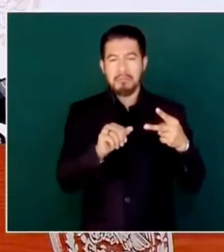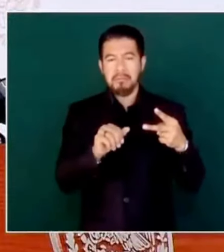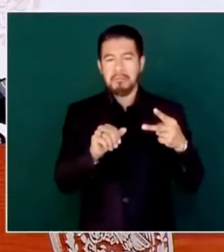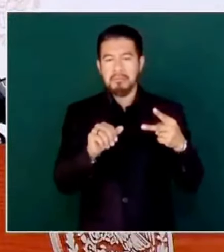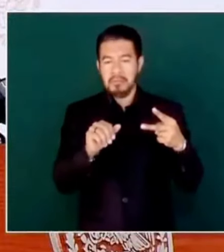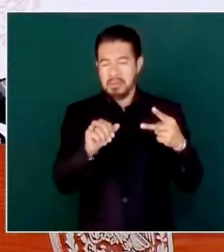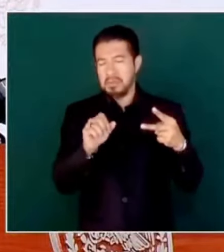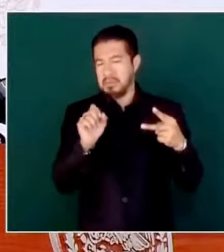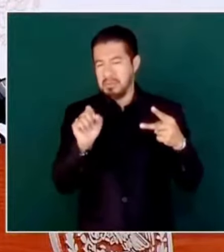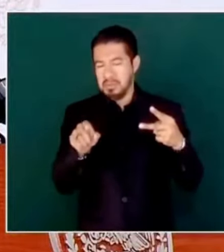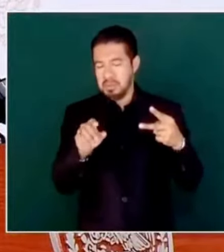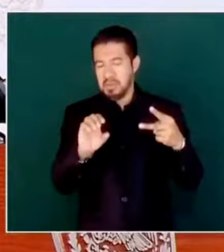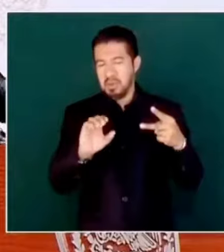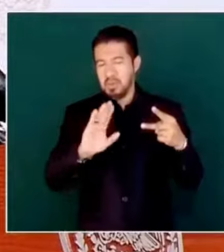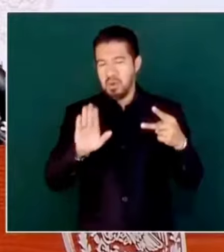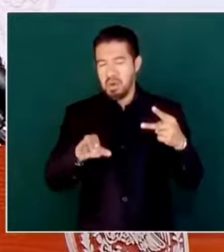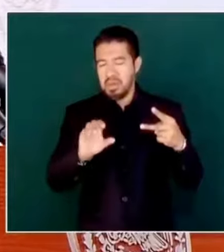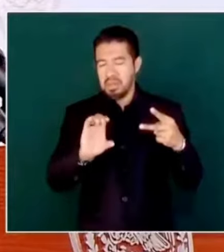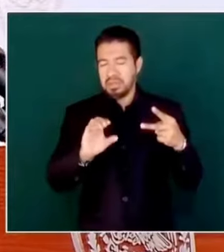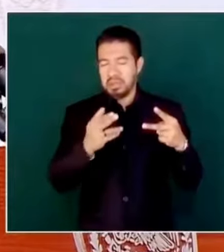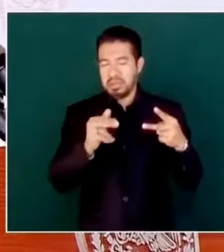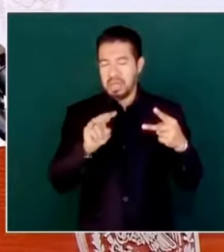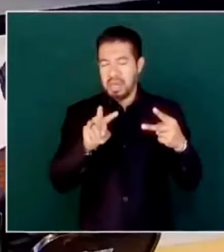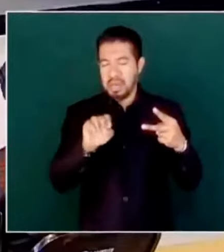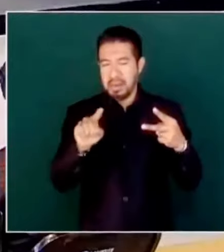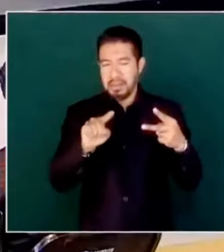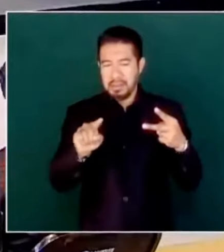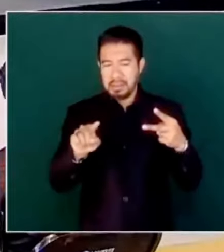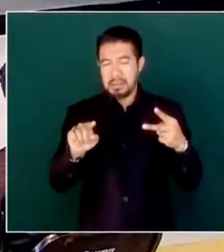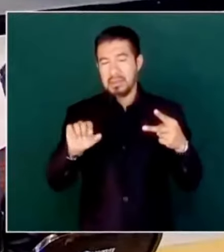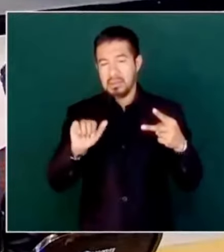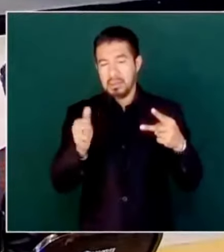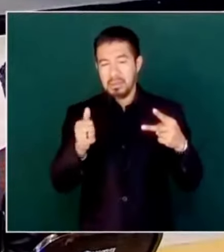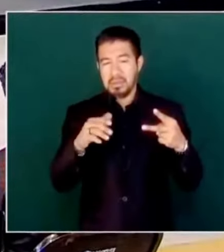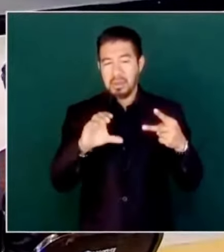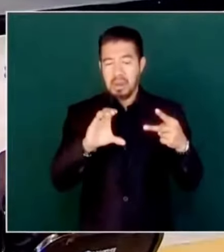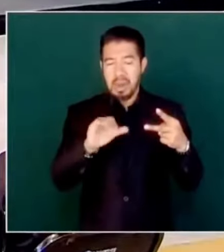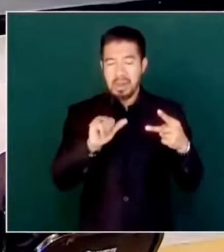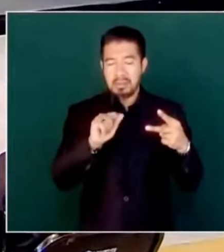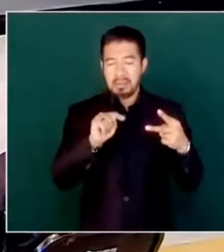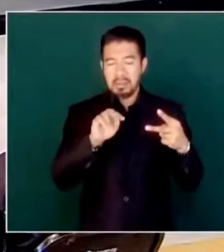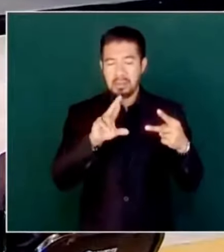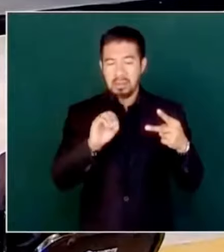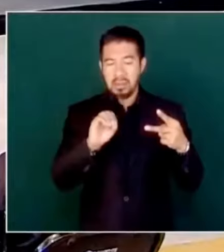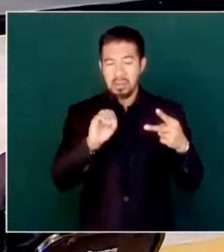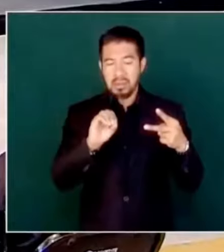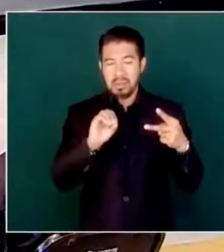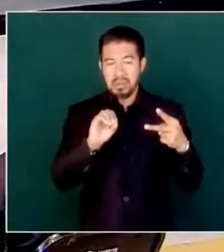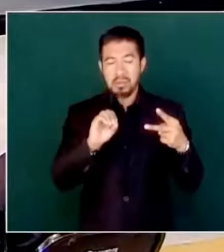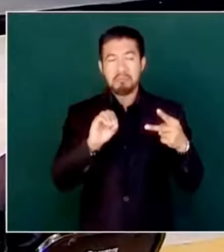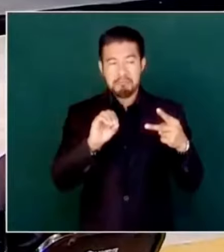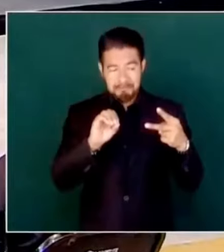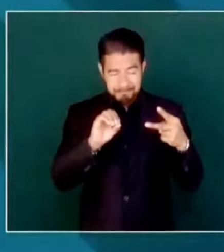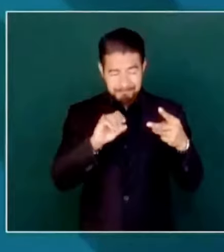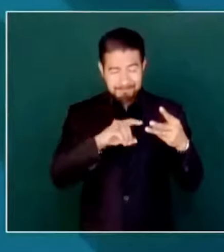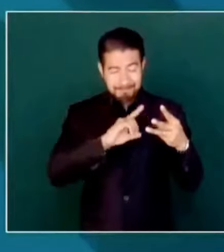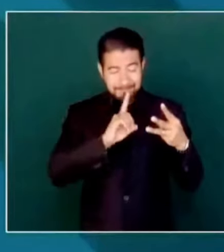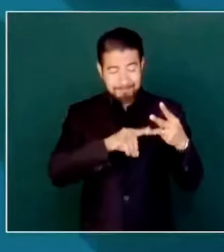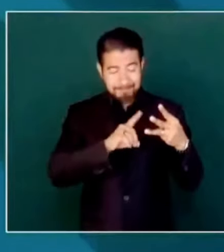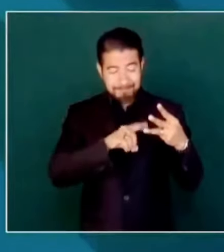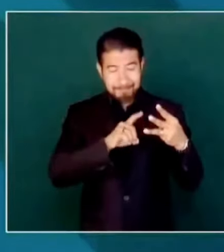Filado Chávez, comandante Castro, ese era el segundo